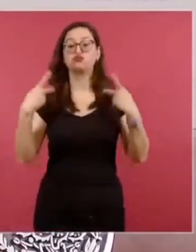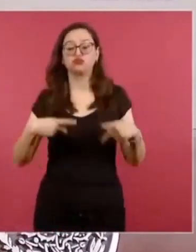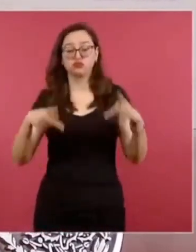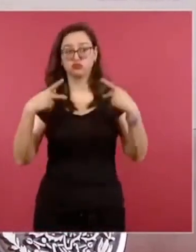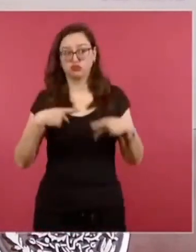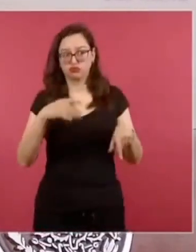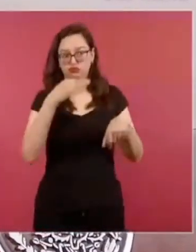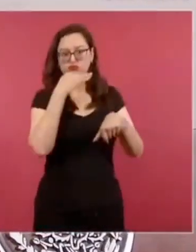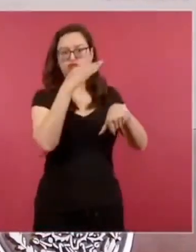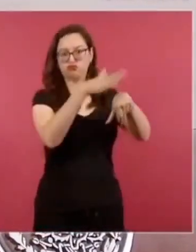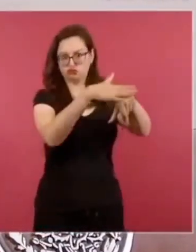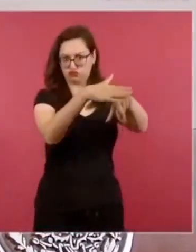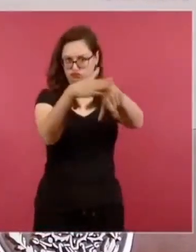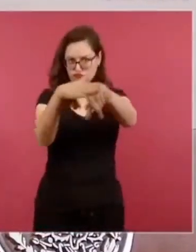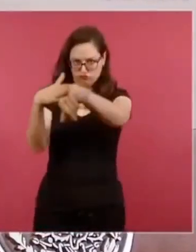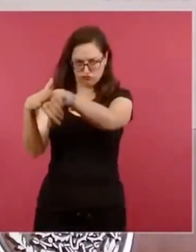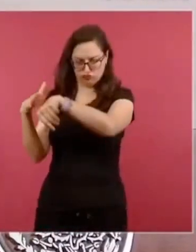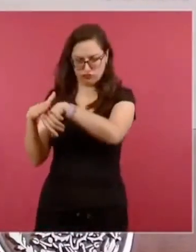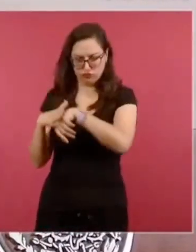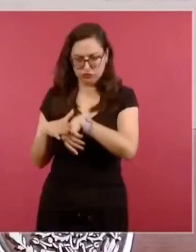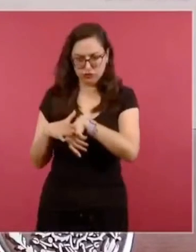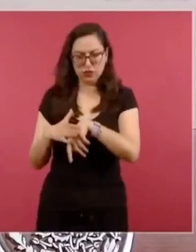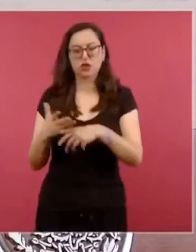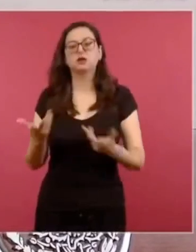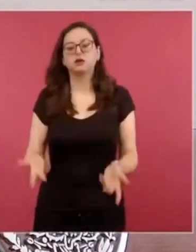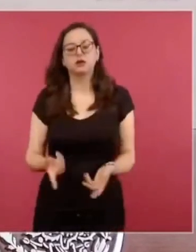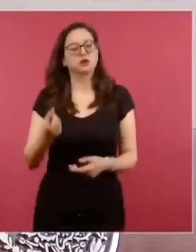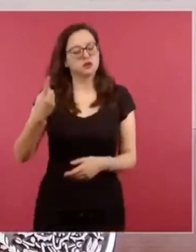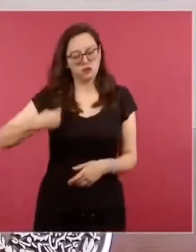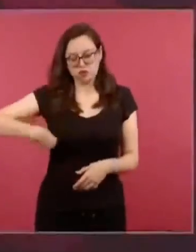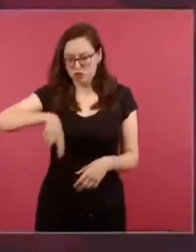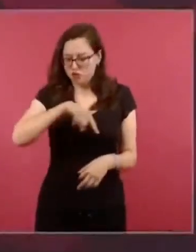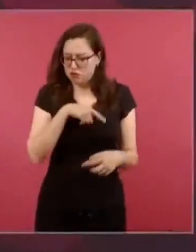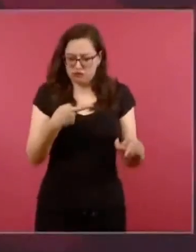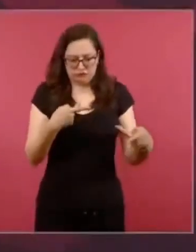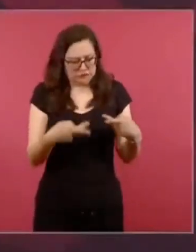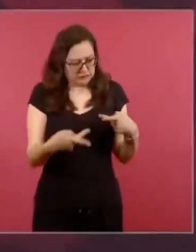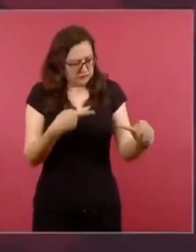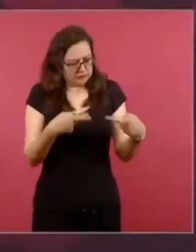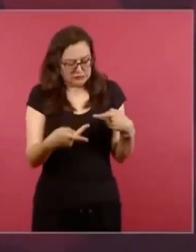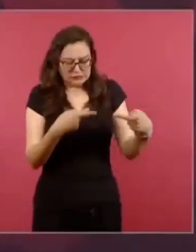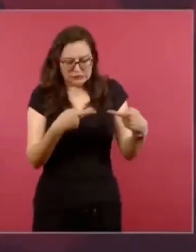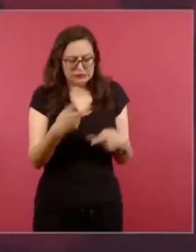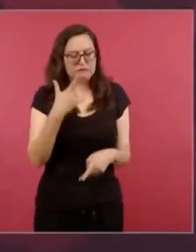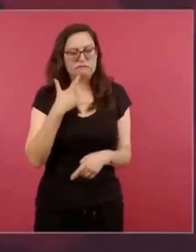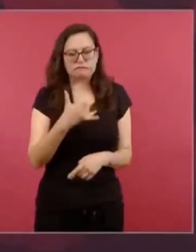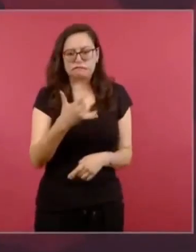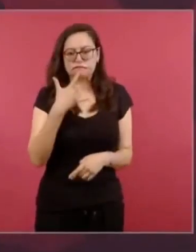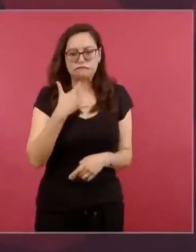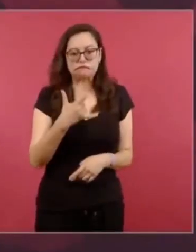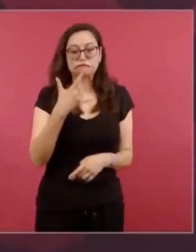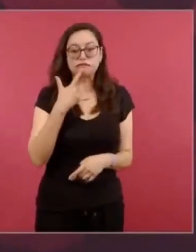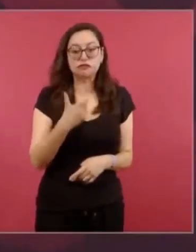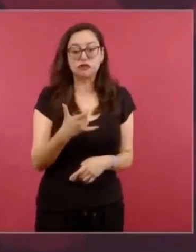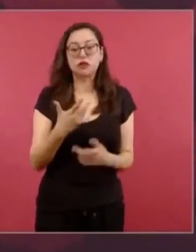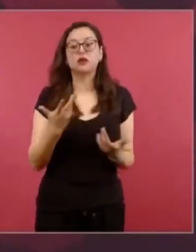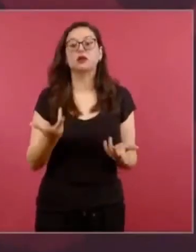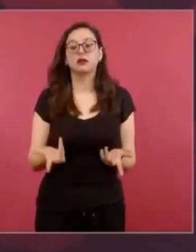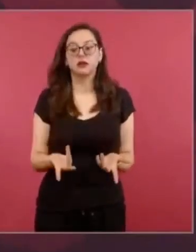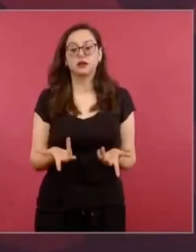a procurar que no haya daños